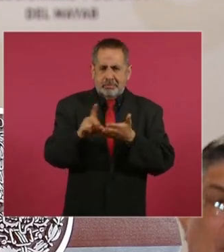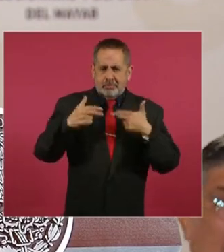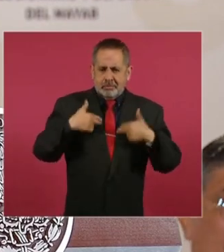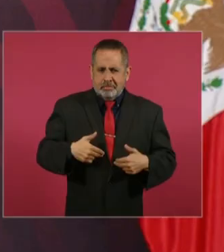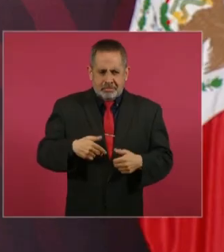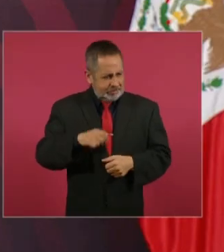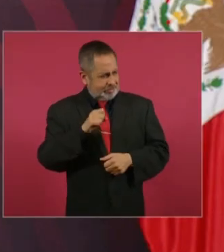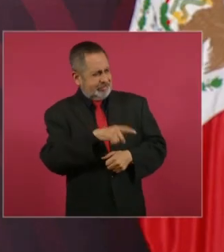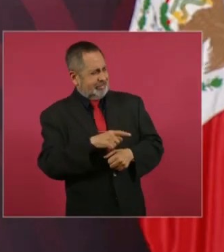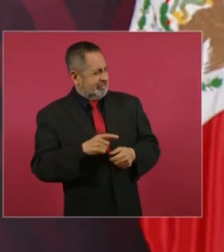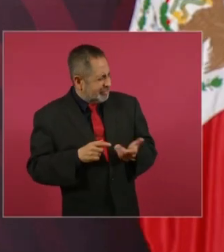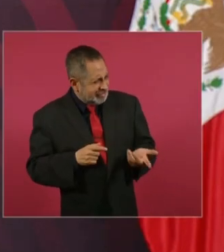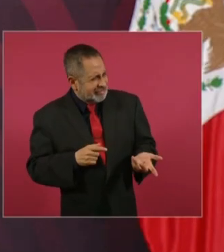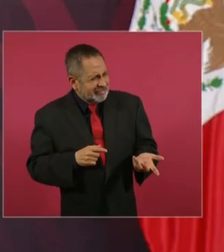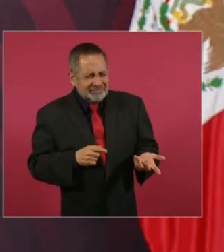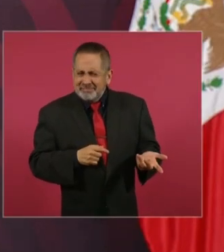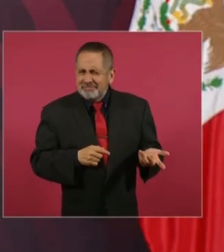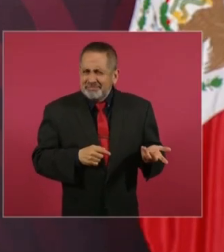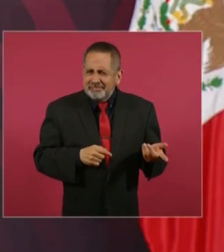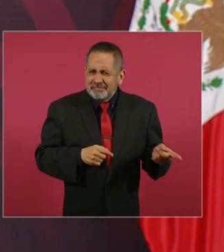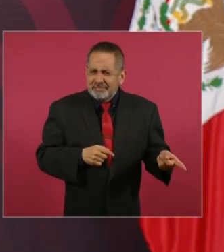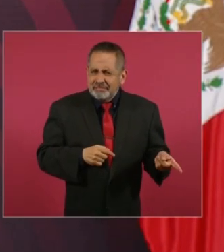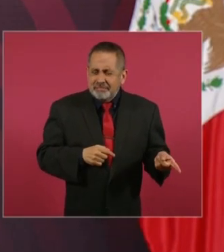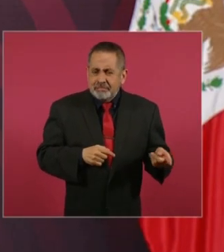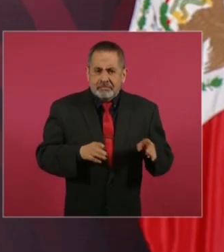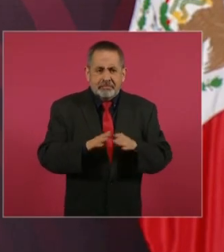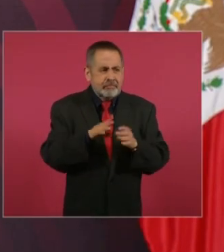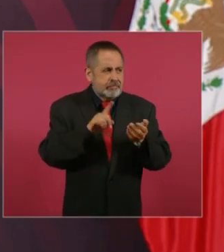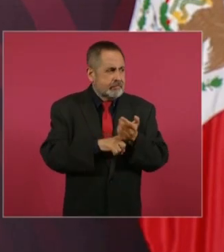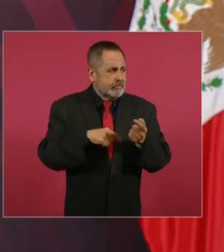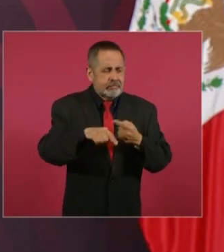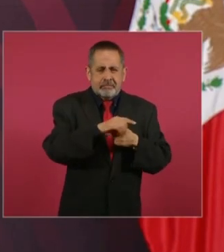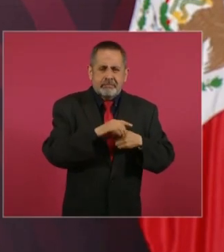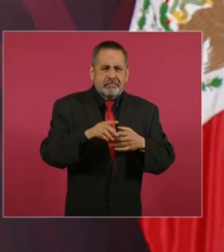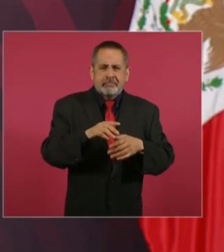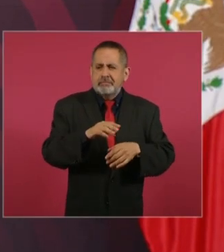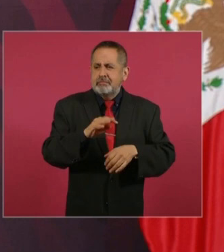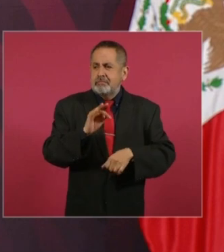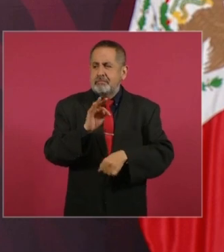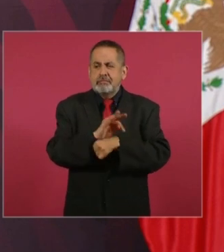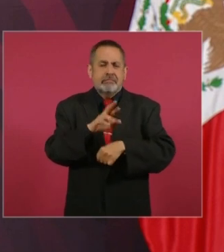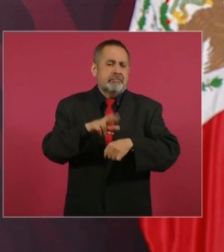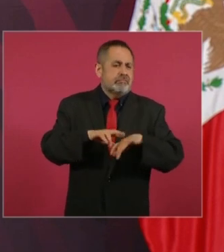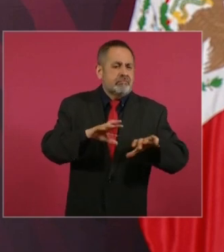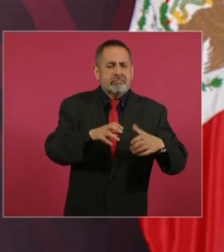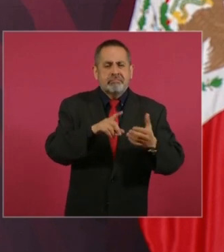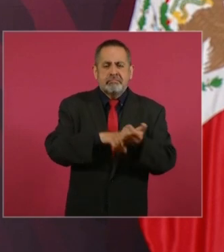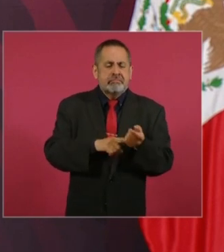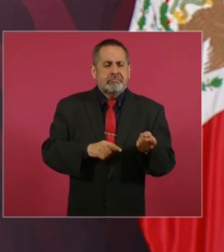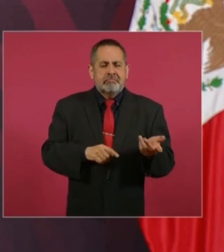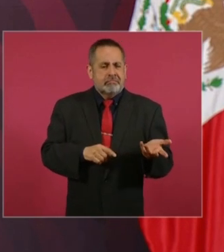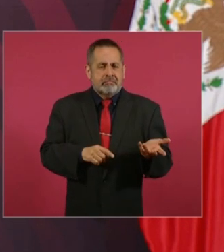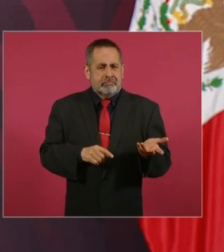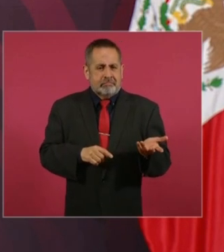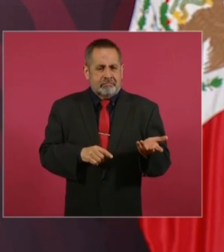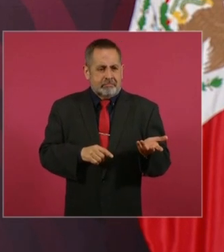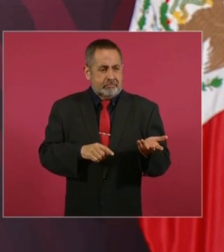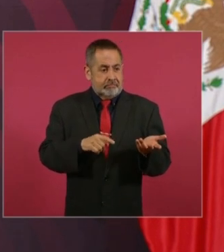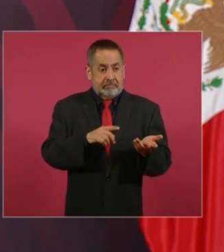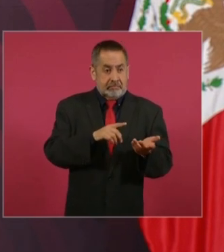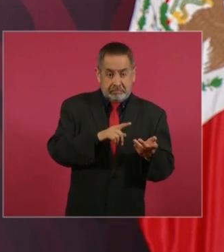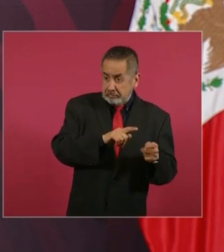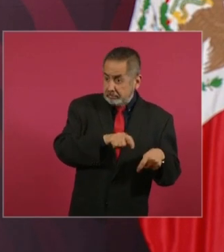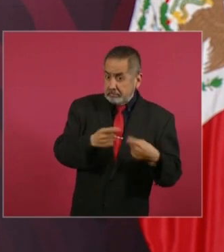la vez son supuestos defensores de los padres,